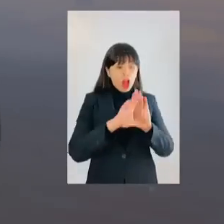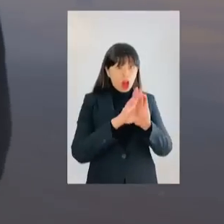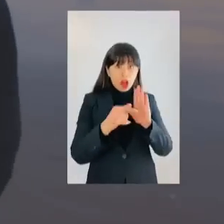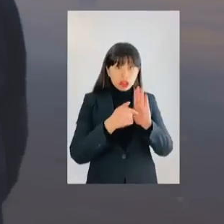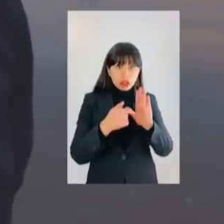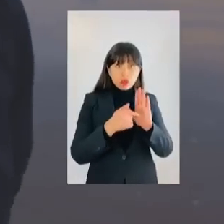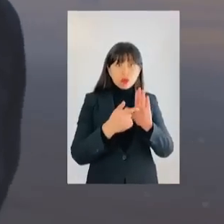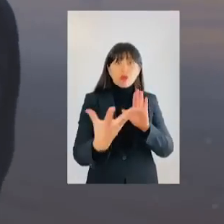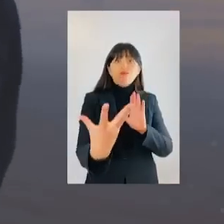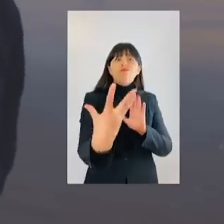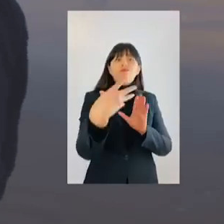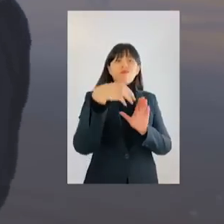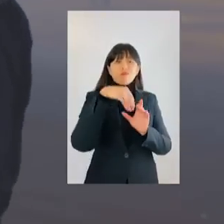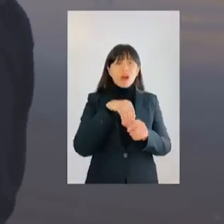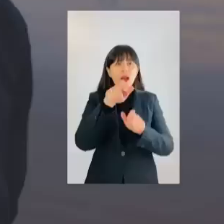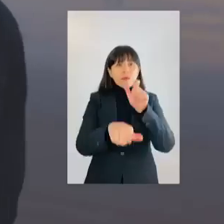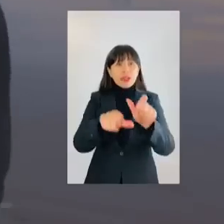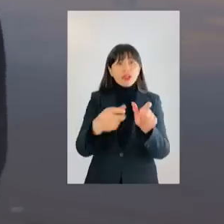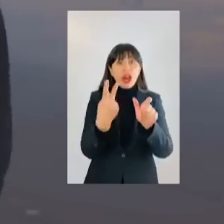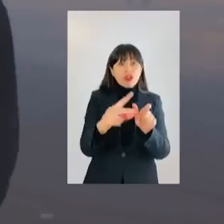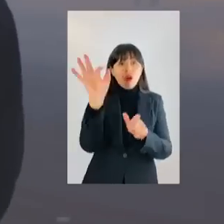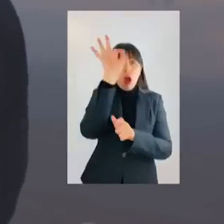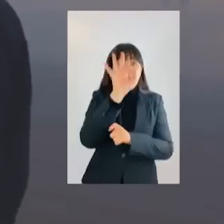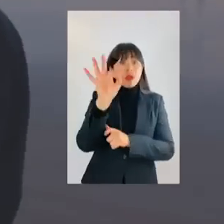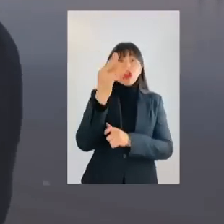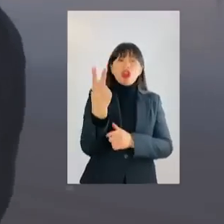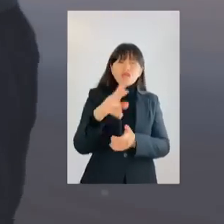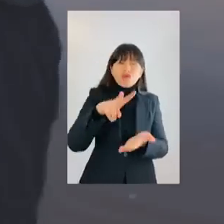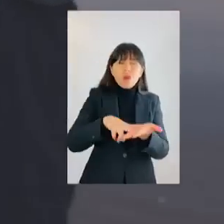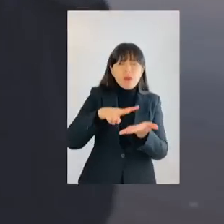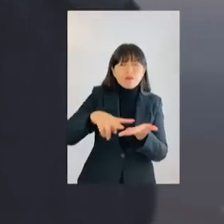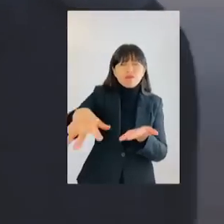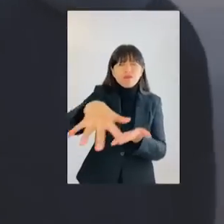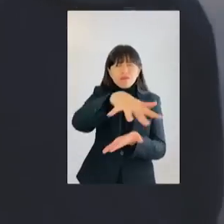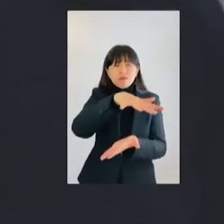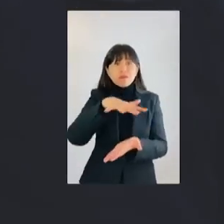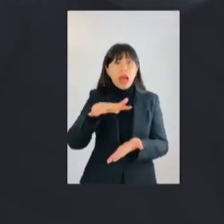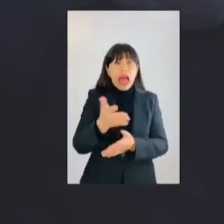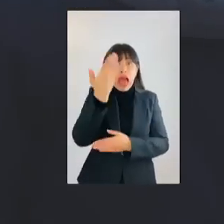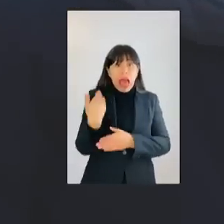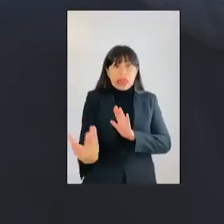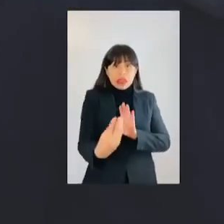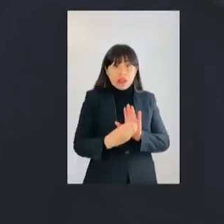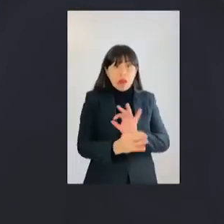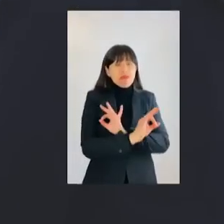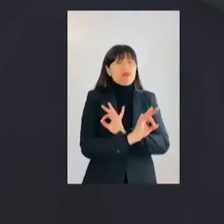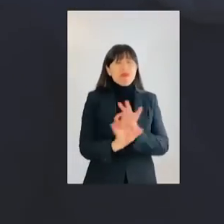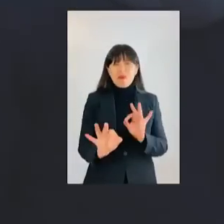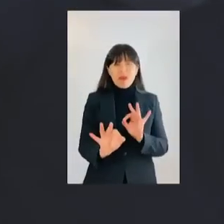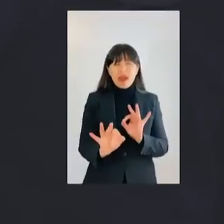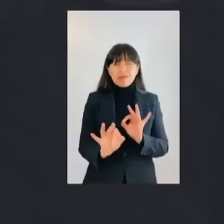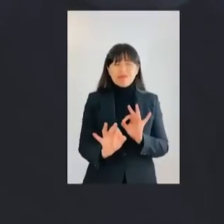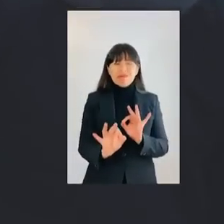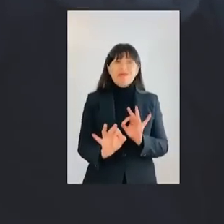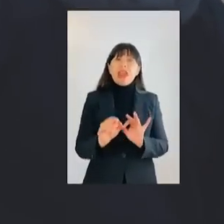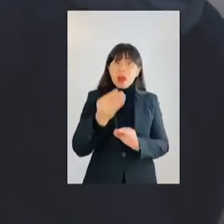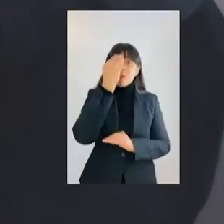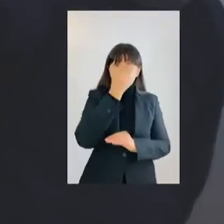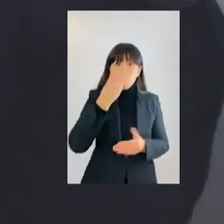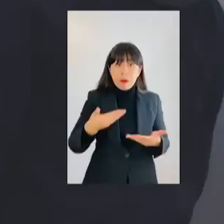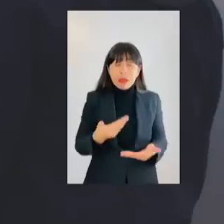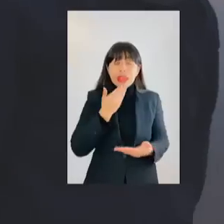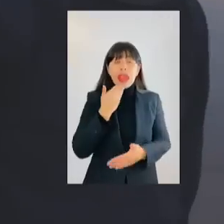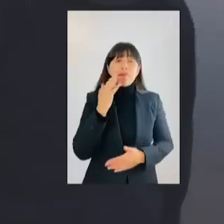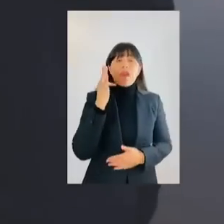Esta constitución incorpora voces y realidades que nunca antes habían sido consideradas. Le preocupa el